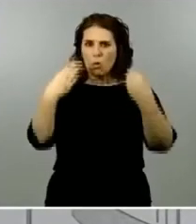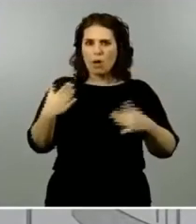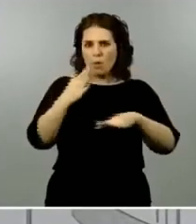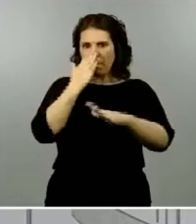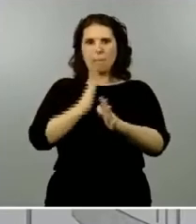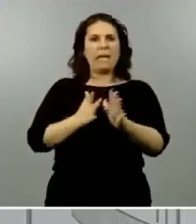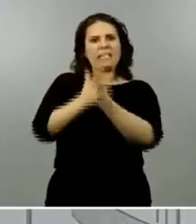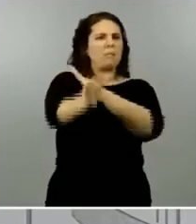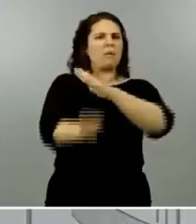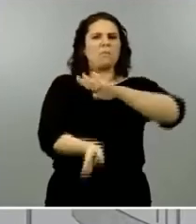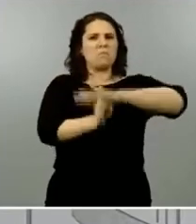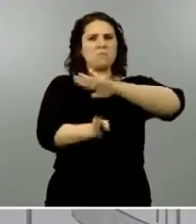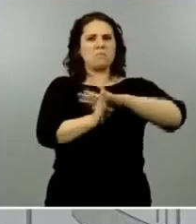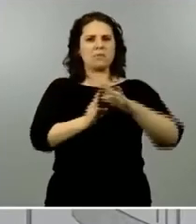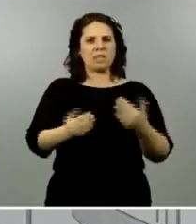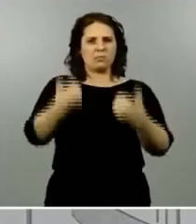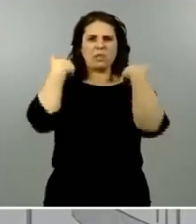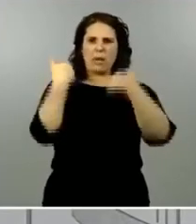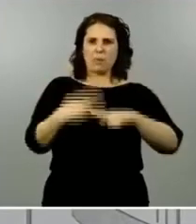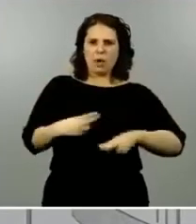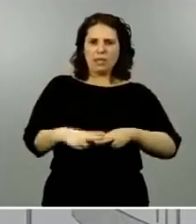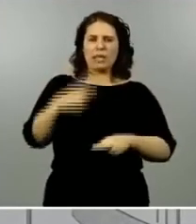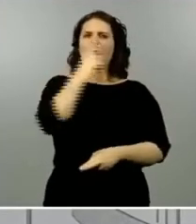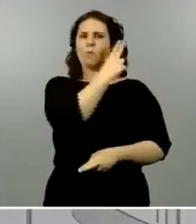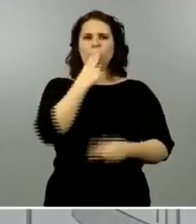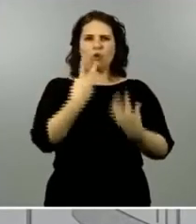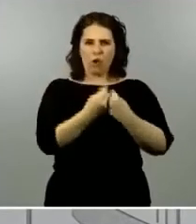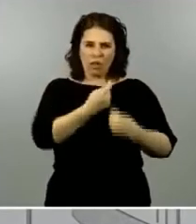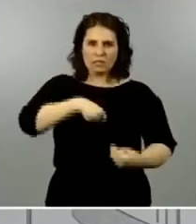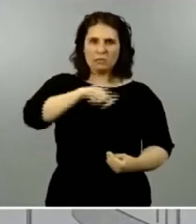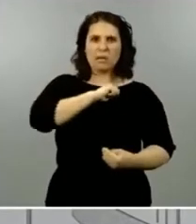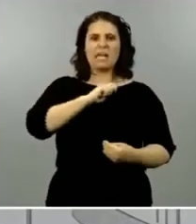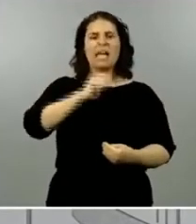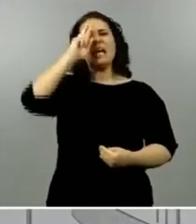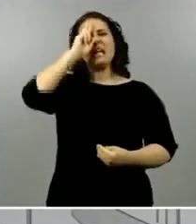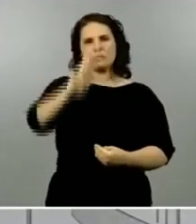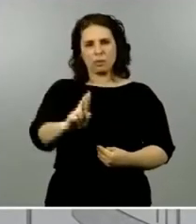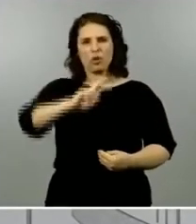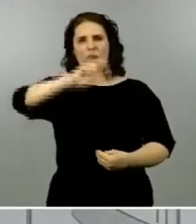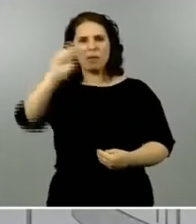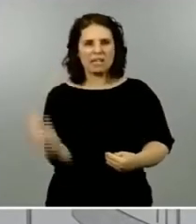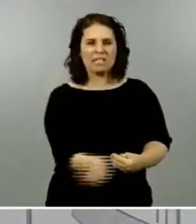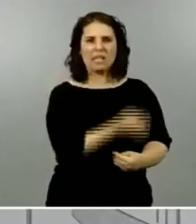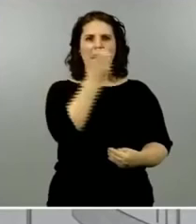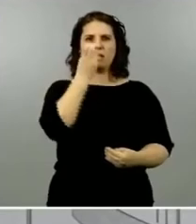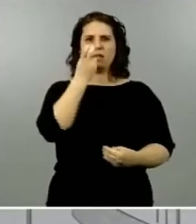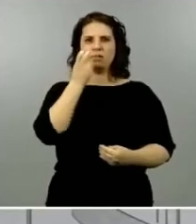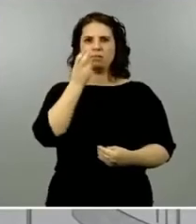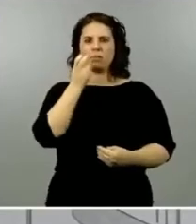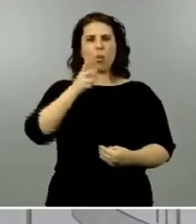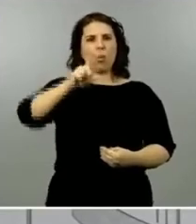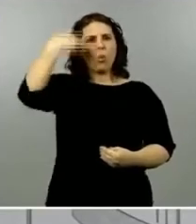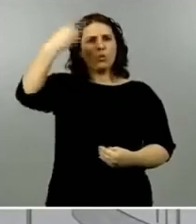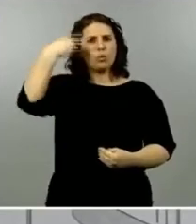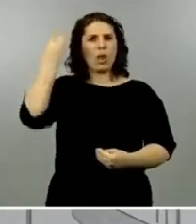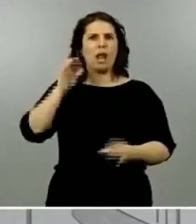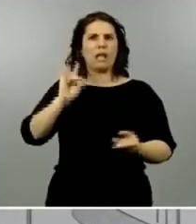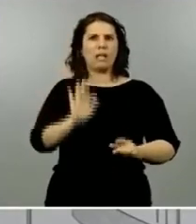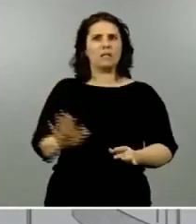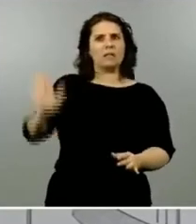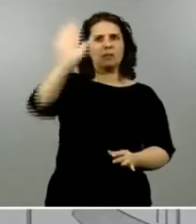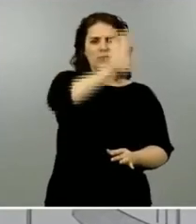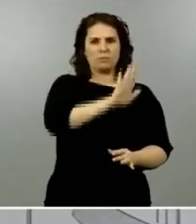compromiso con el país y sin duda alguna de respeto a la diversidad territorial cultural y también identitaria que tienen distintos distintos